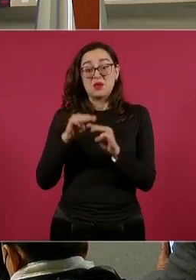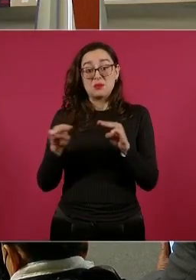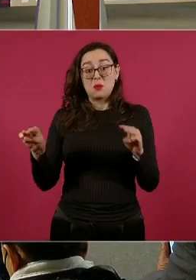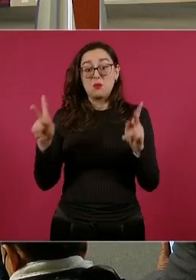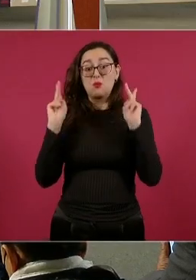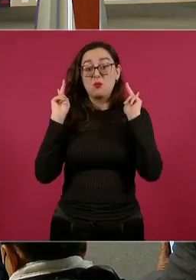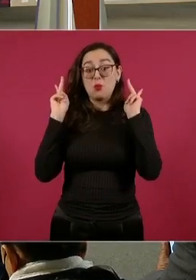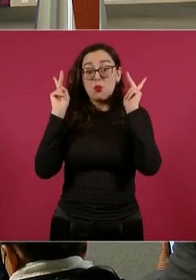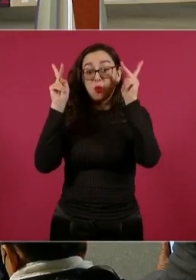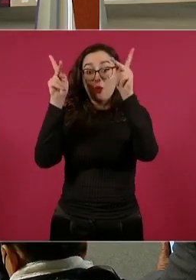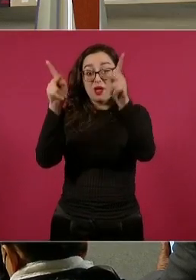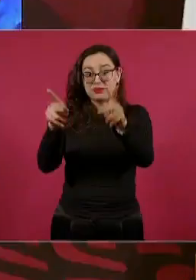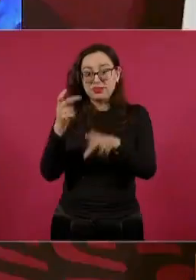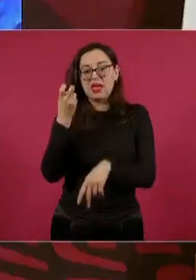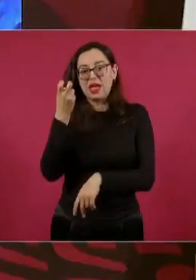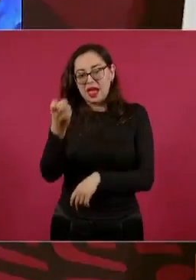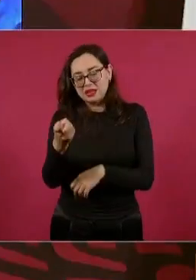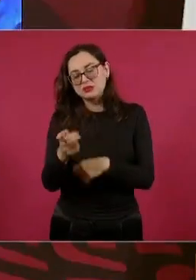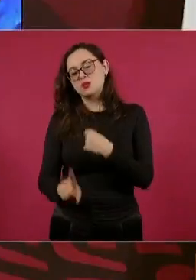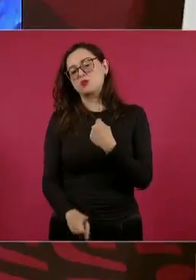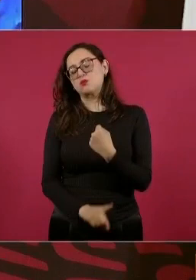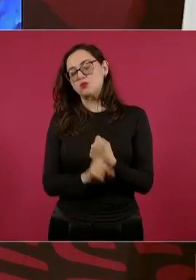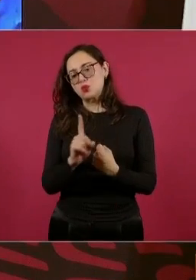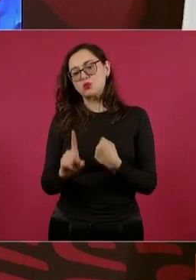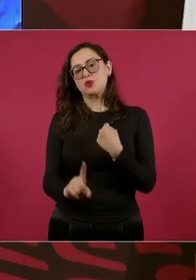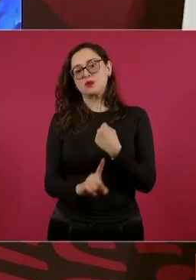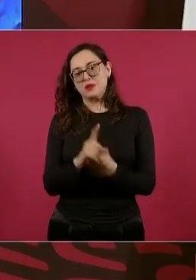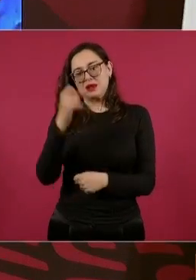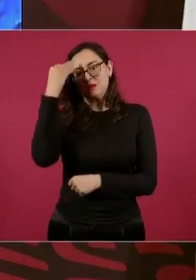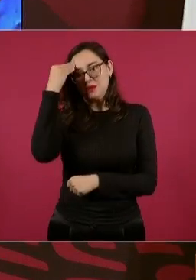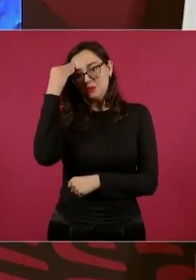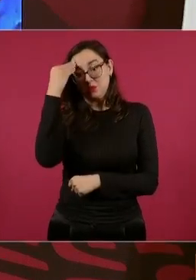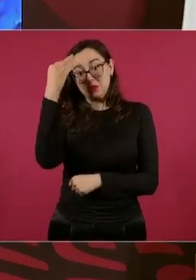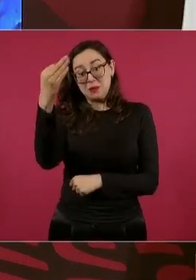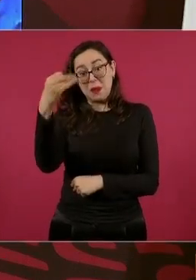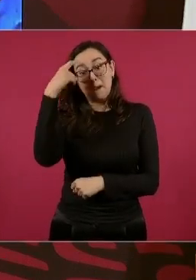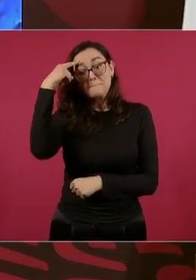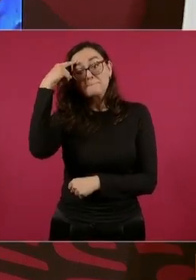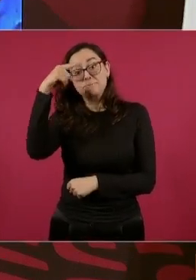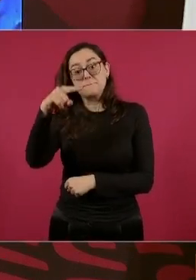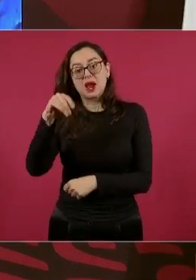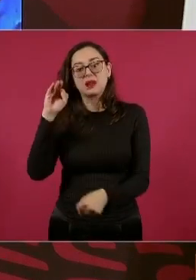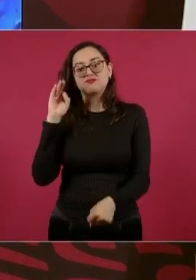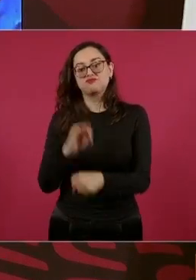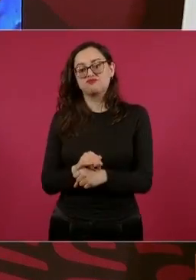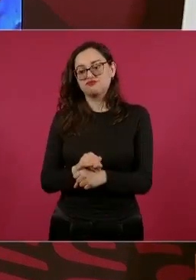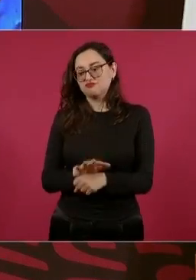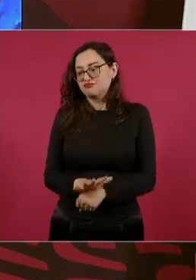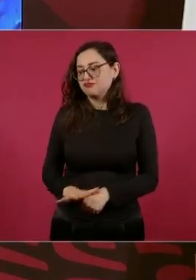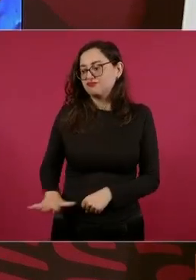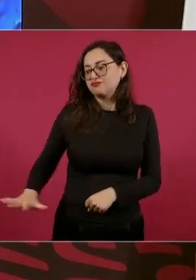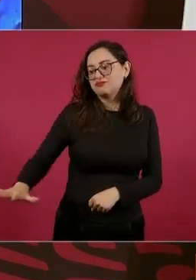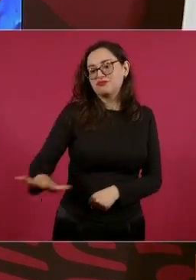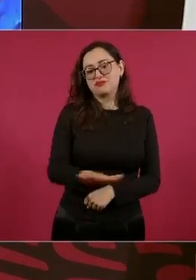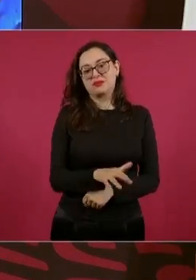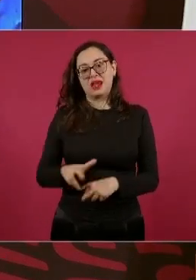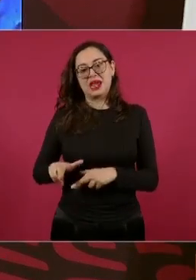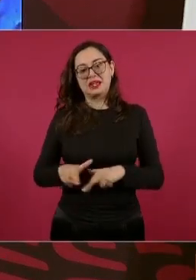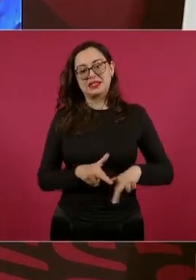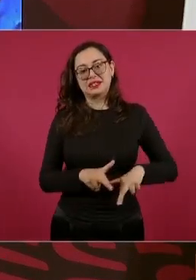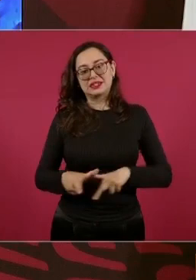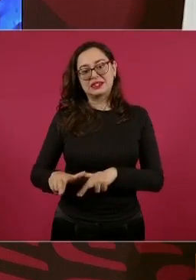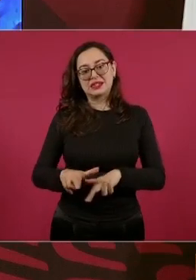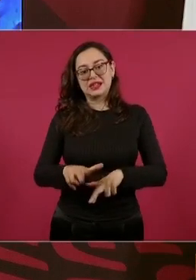por la casticidad, para no afectar ríos subterráneos,